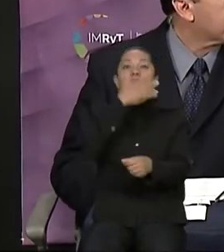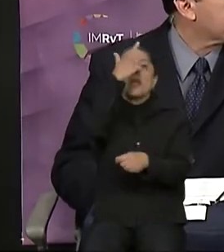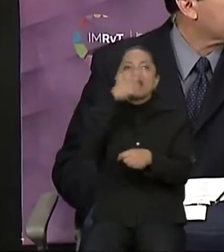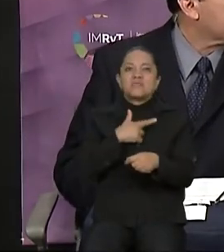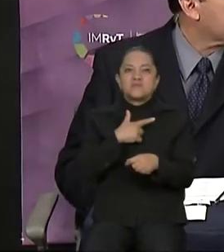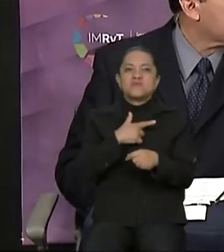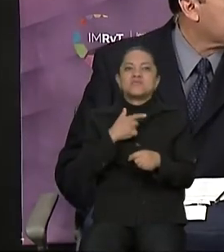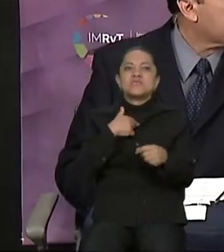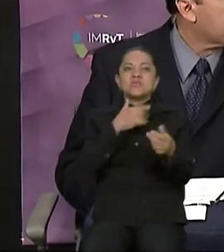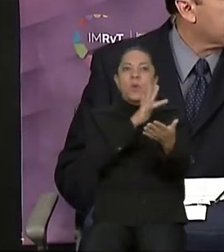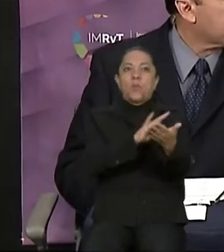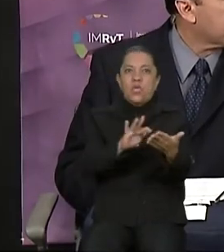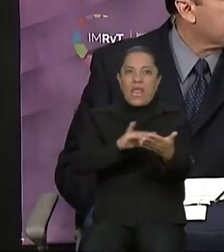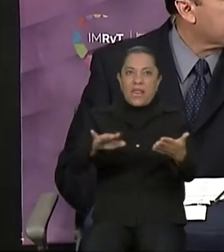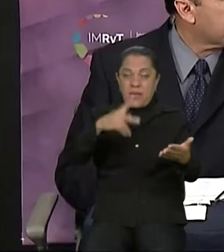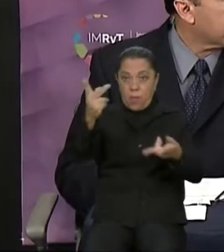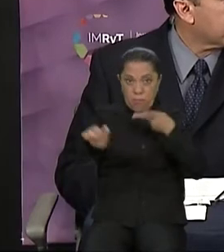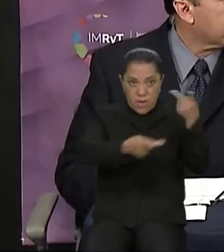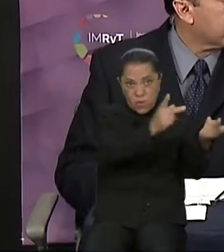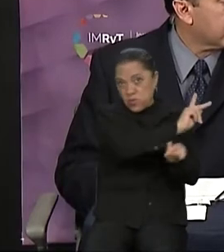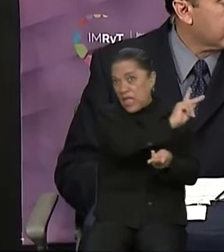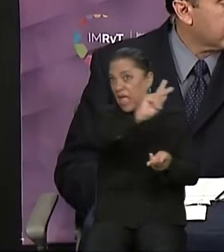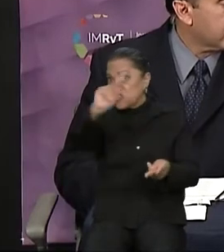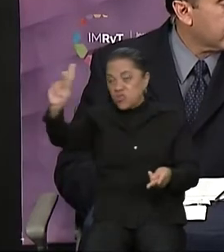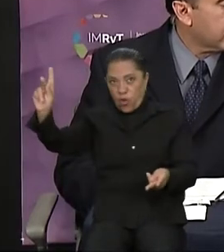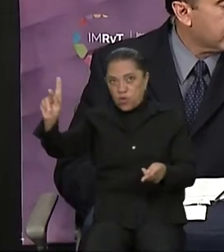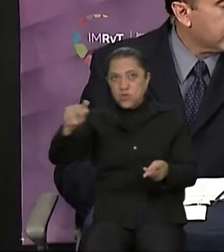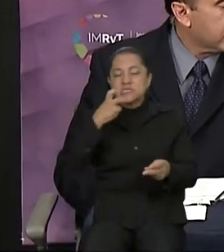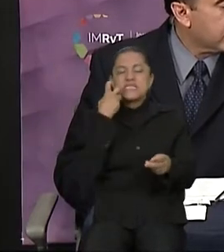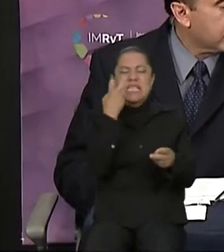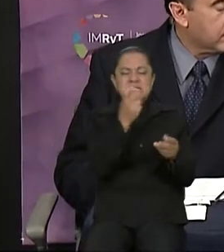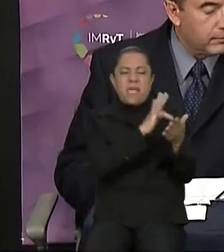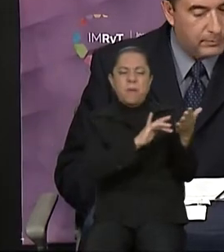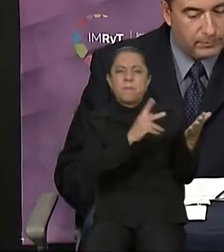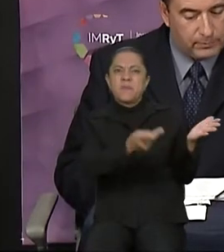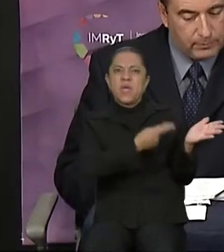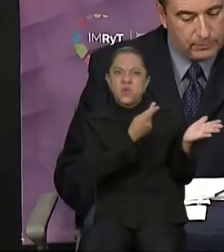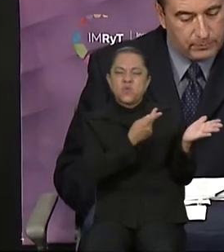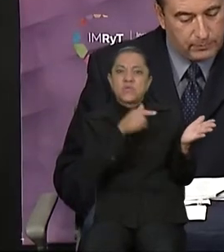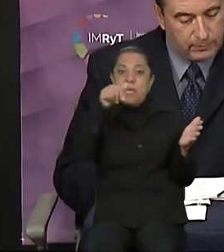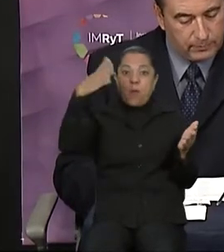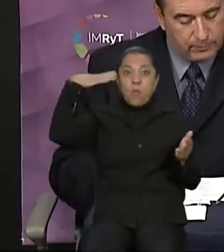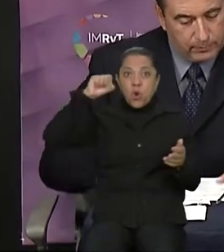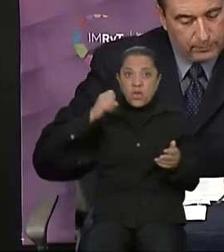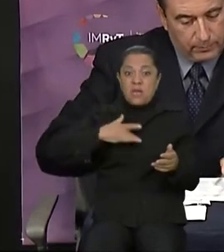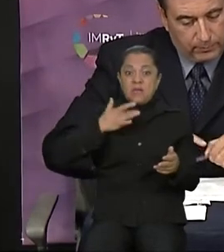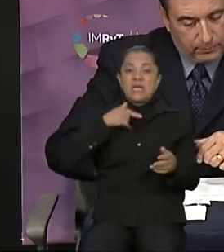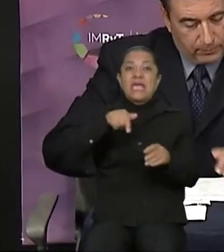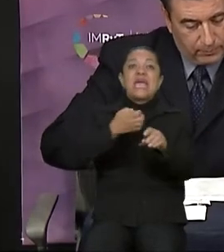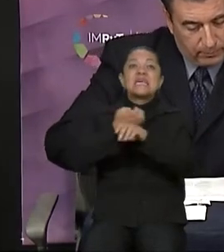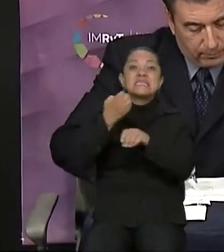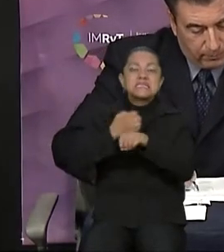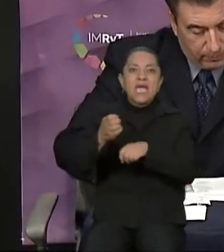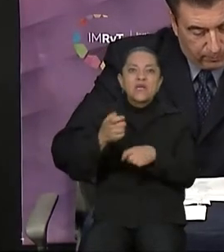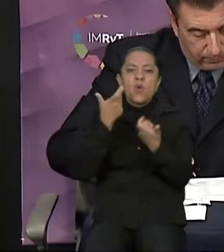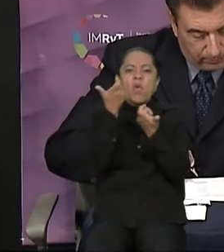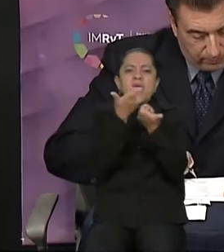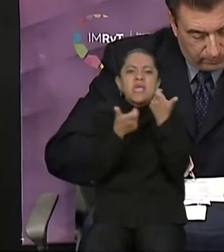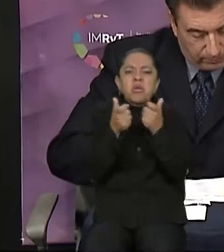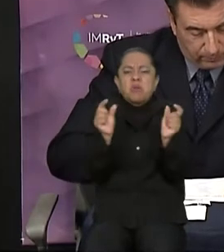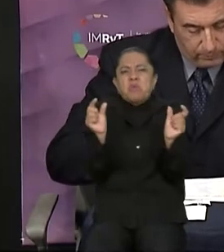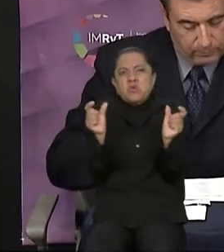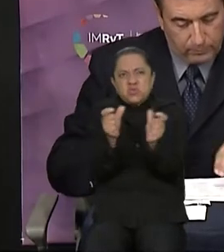pregunta dirigida a todos ustedes y es la siguiente. Morelos es considerada una entidad con una economía pequeña que se ha